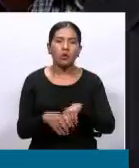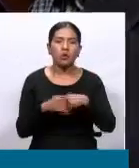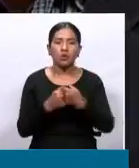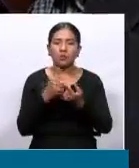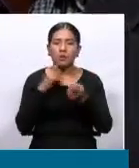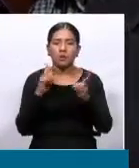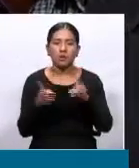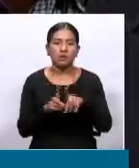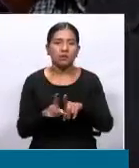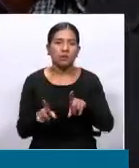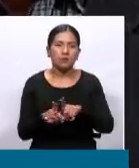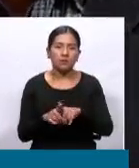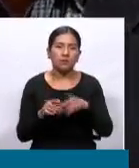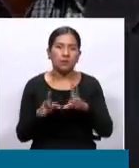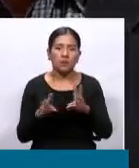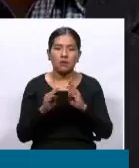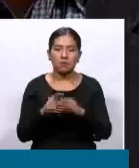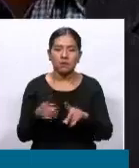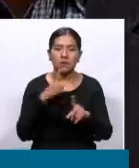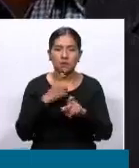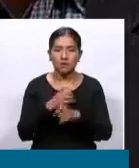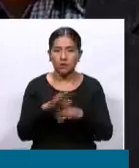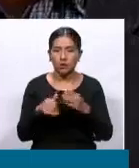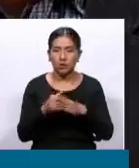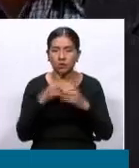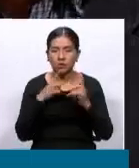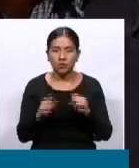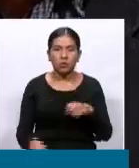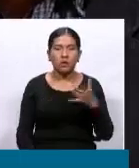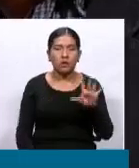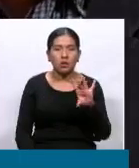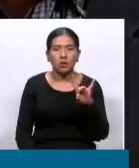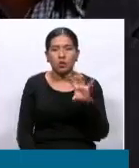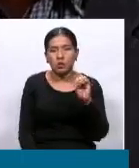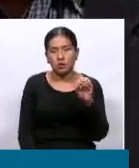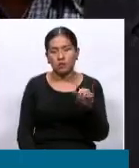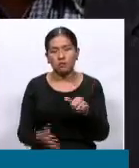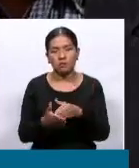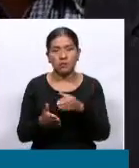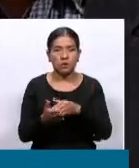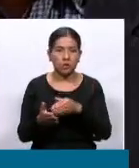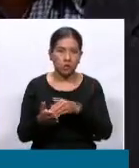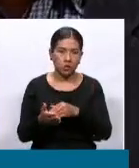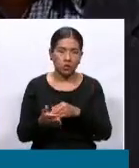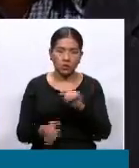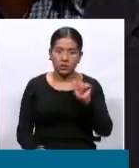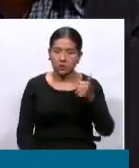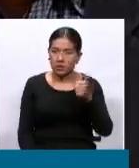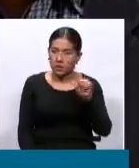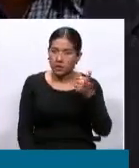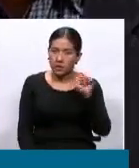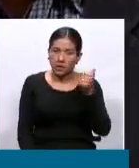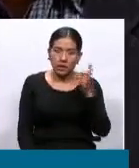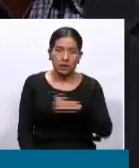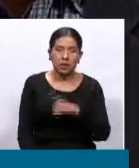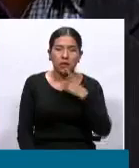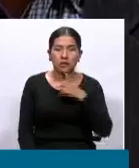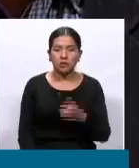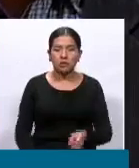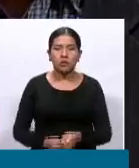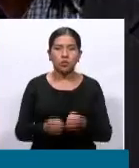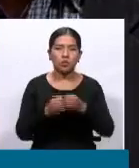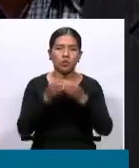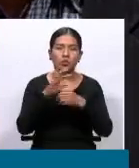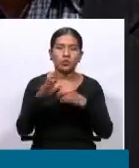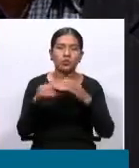que este efecto podría llegar a alrededor de los 80 millones diarios, si es que contabilizamos el